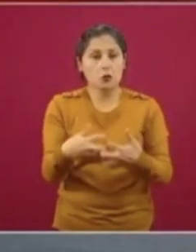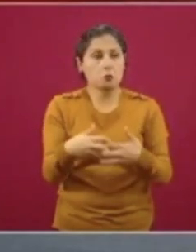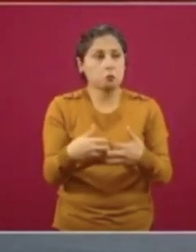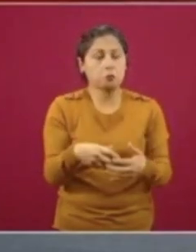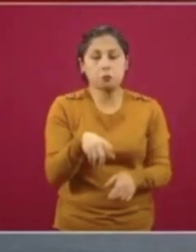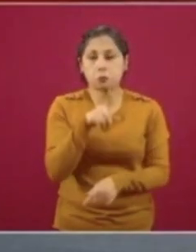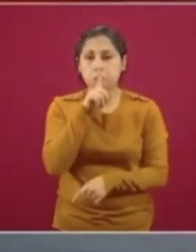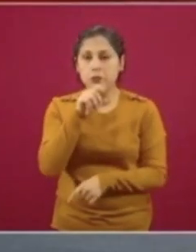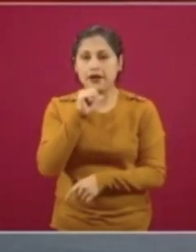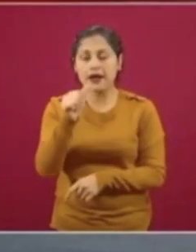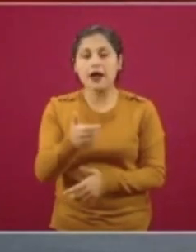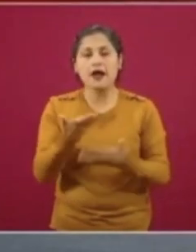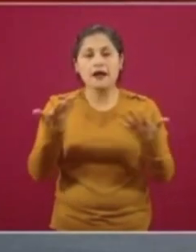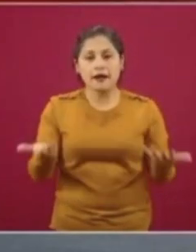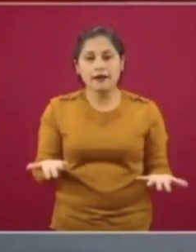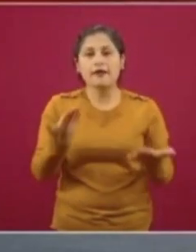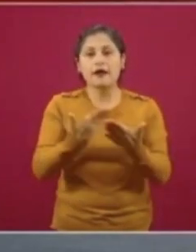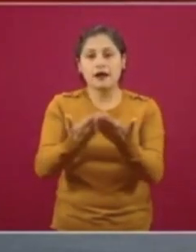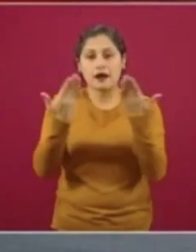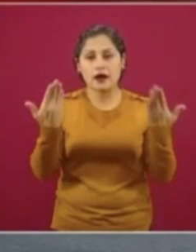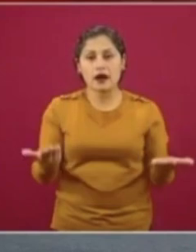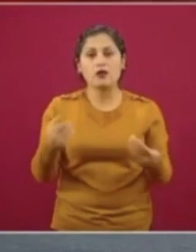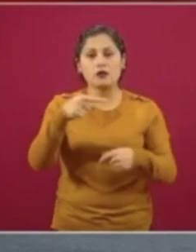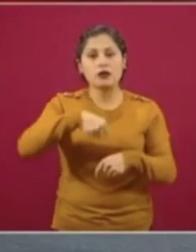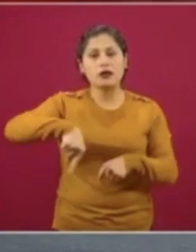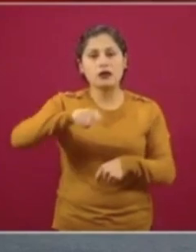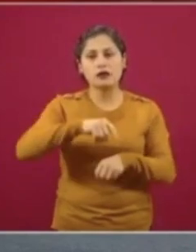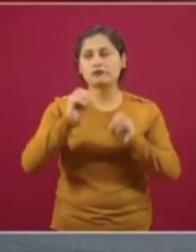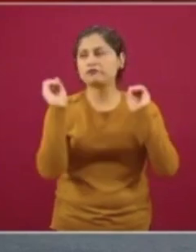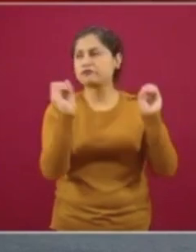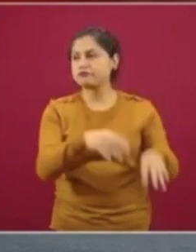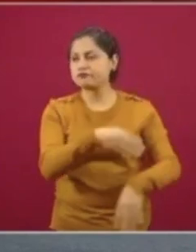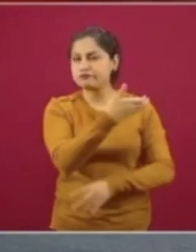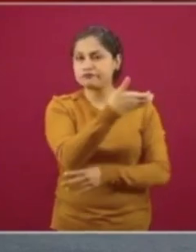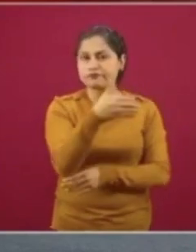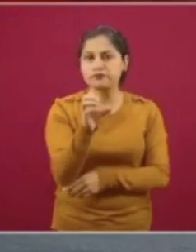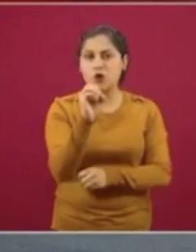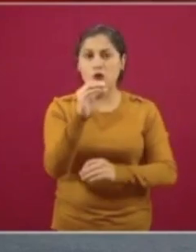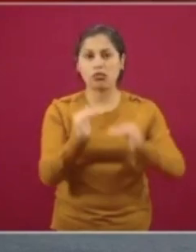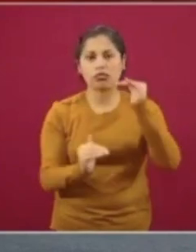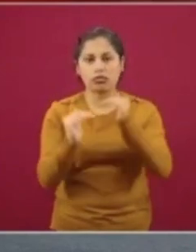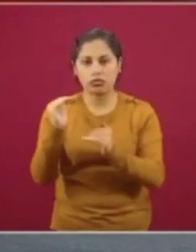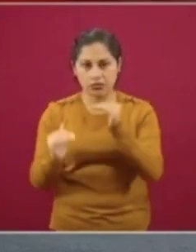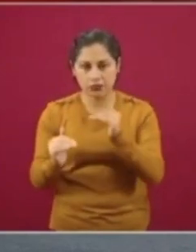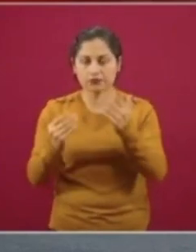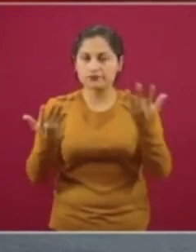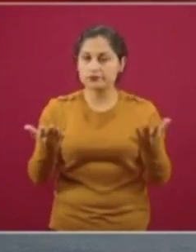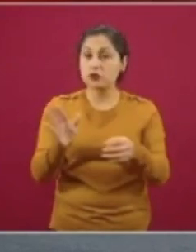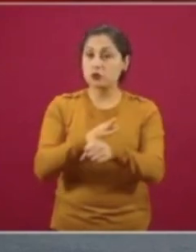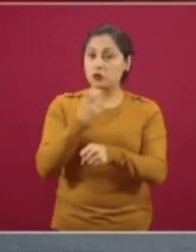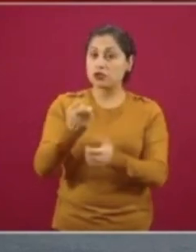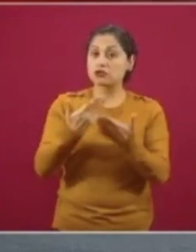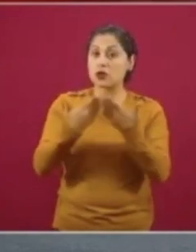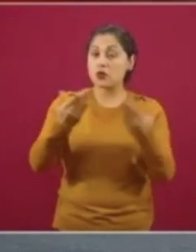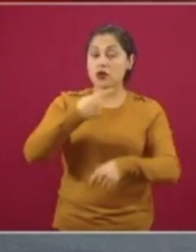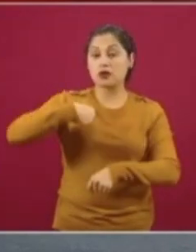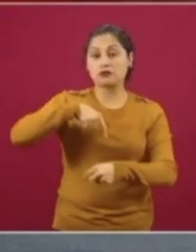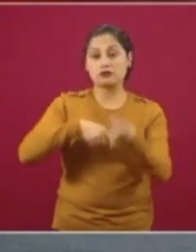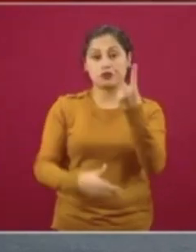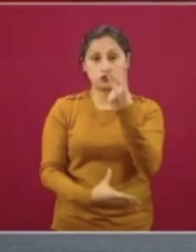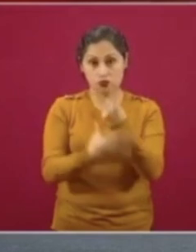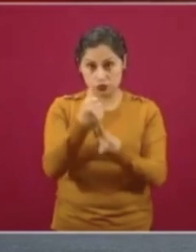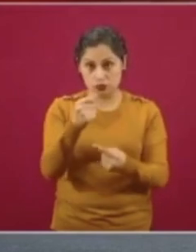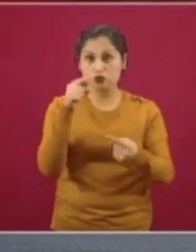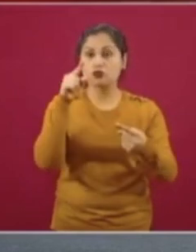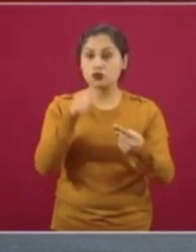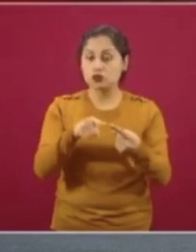desempleo, desigualdad y abandono en el campo. Por eso nosotros decimos autosuficiencia en alimentos, insumos y